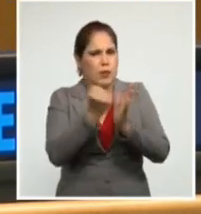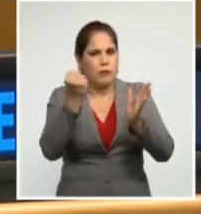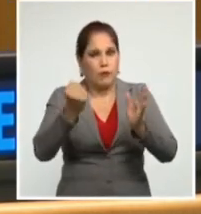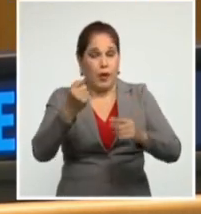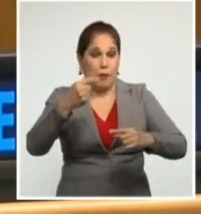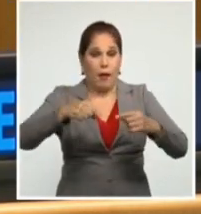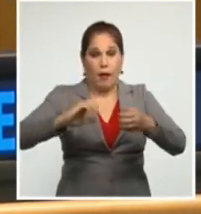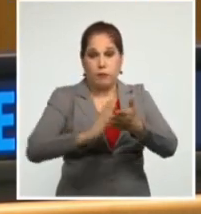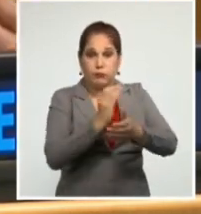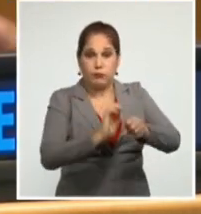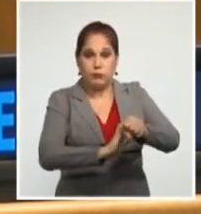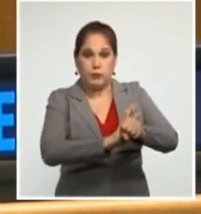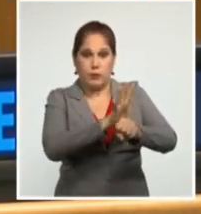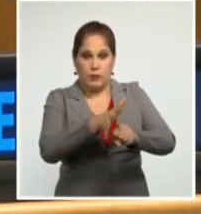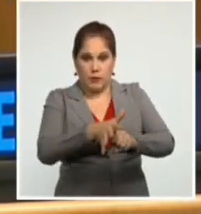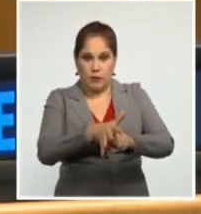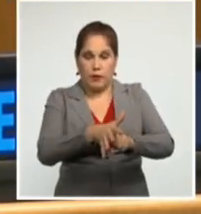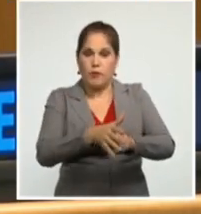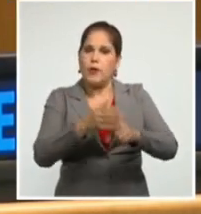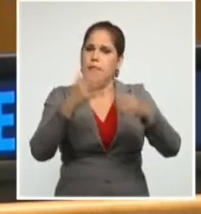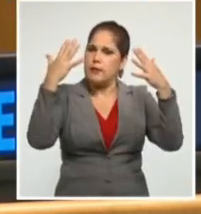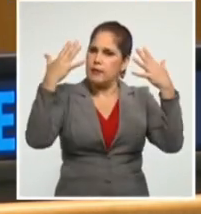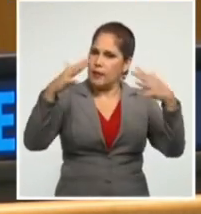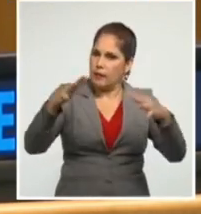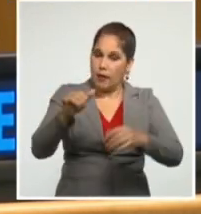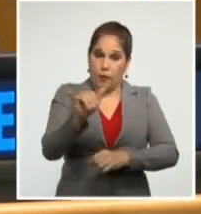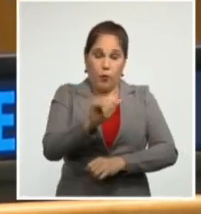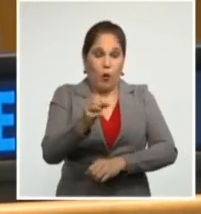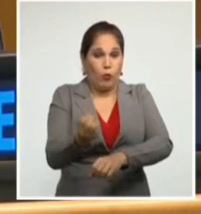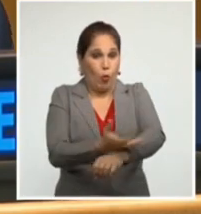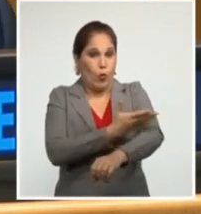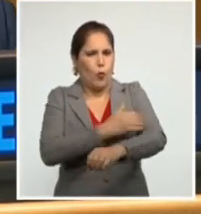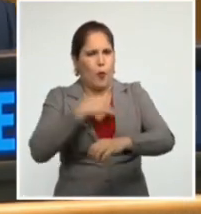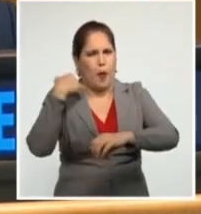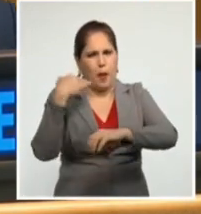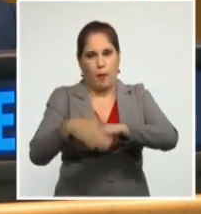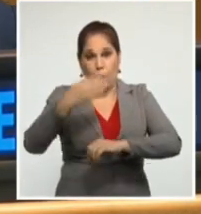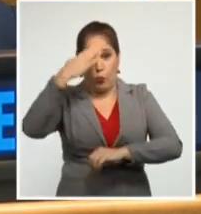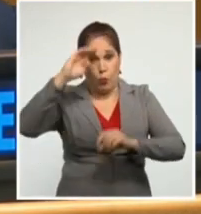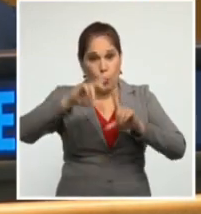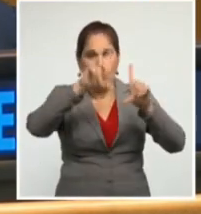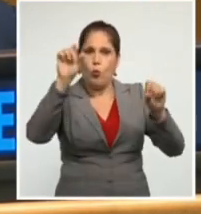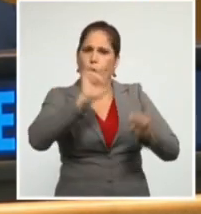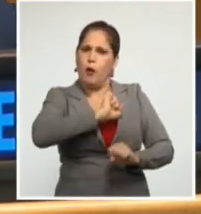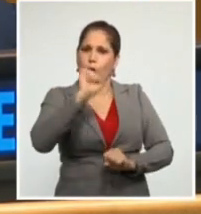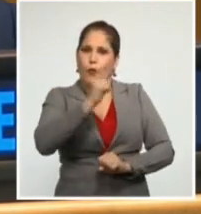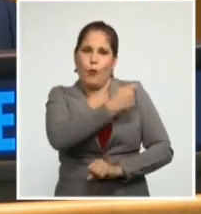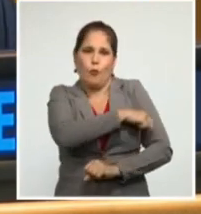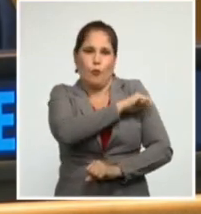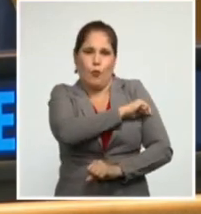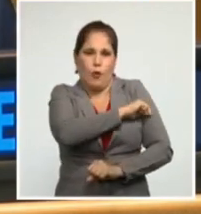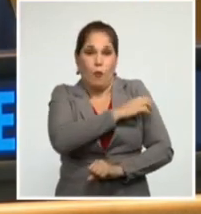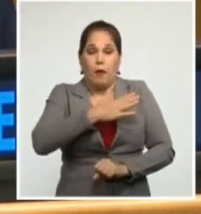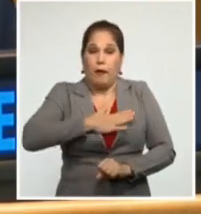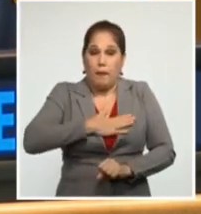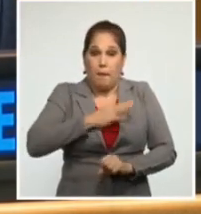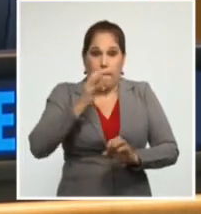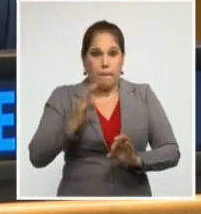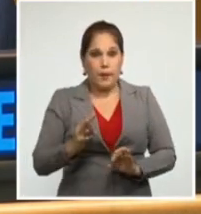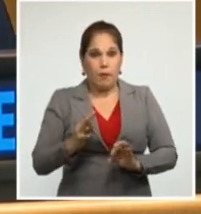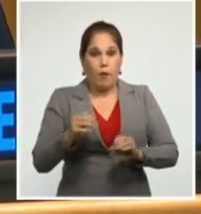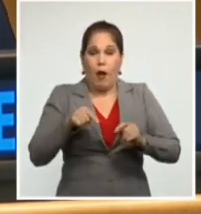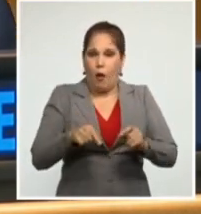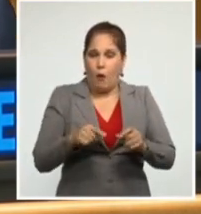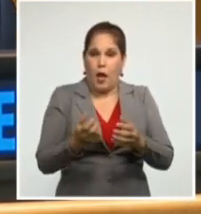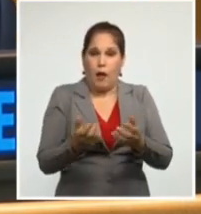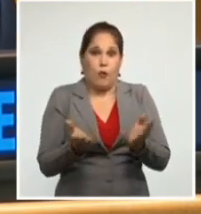coronavirus. Celebramos con orgullo de hermanos ese logro del pueblo cubano que, en medio de las deprivaciones,